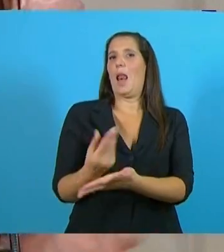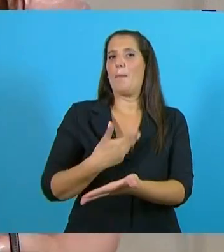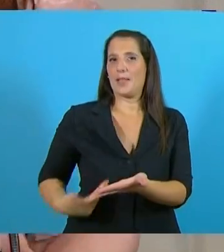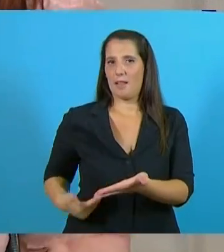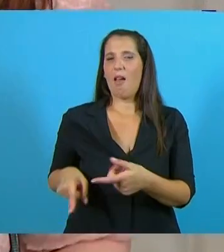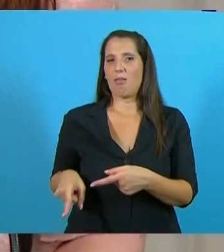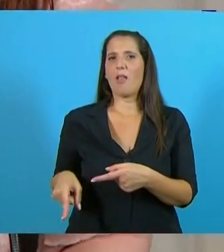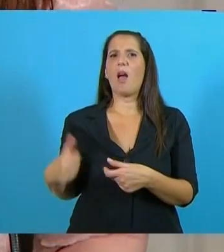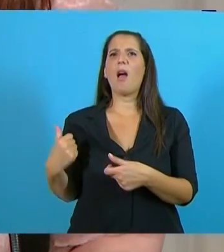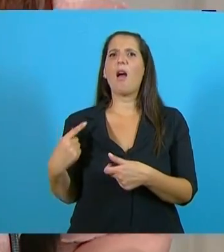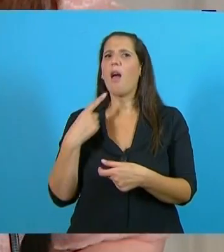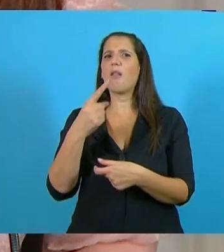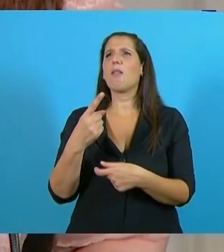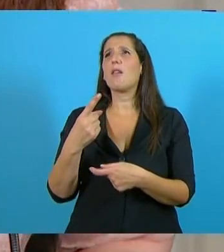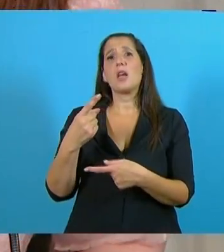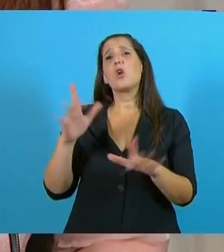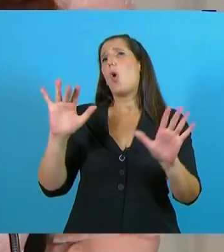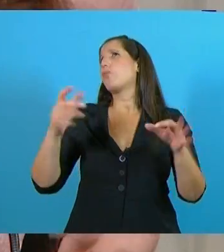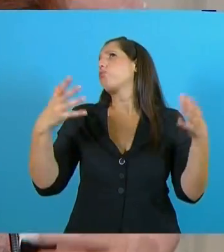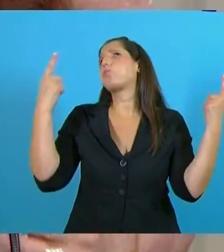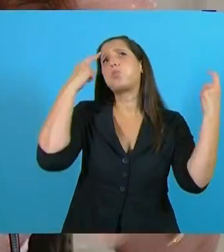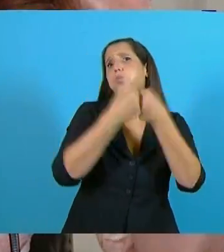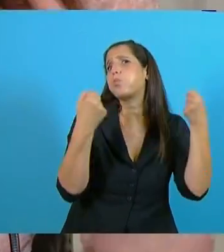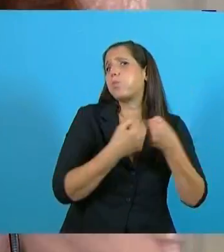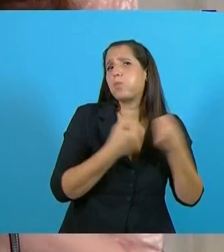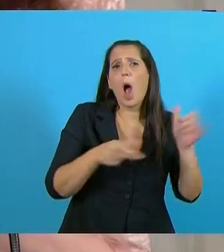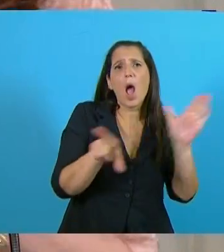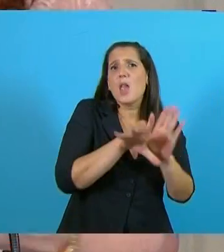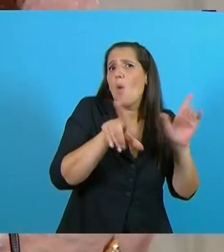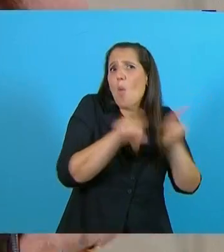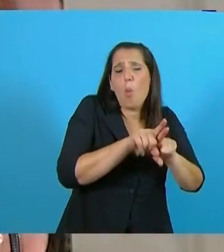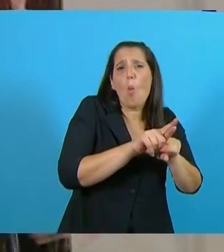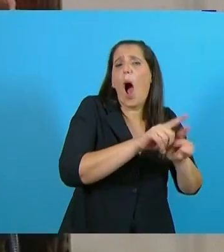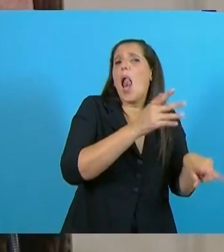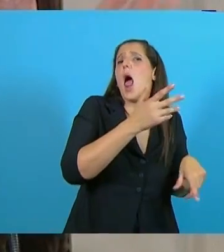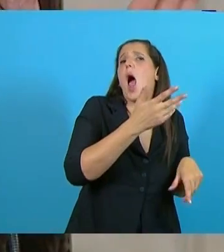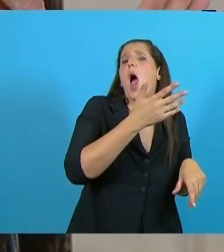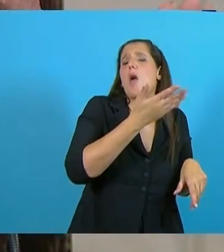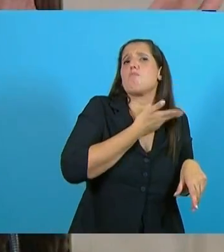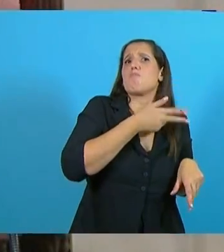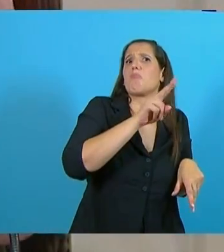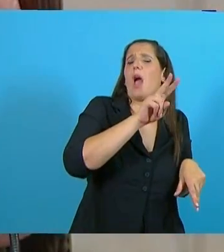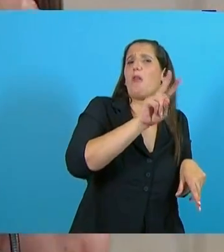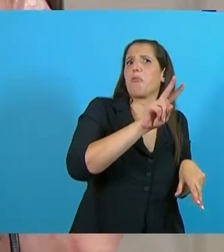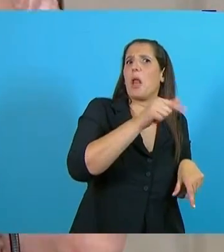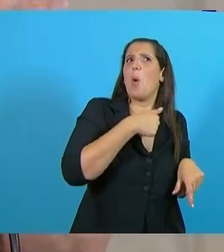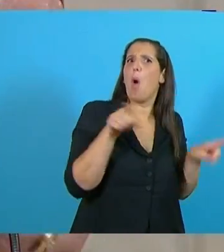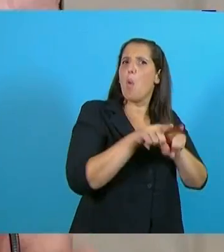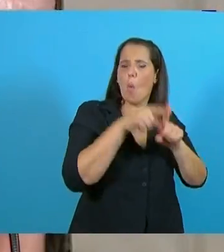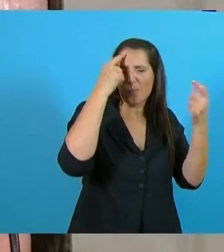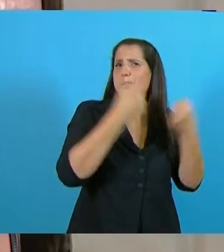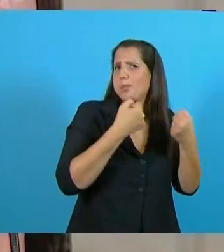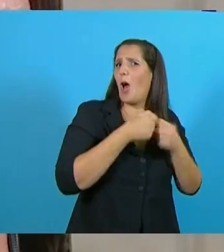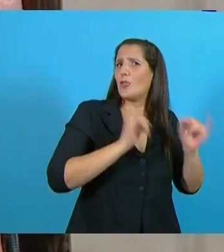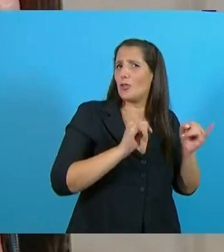todos los principios del justicialismo, salvo este gobierno que no es justicialista, esto lo hizo Perón, así que